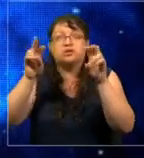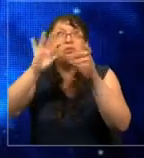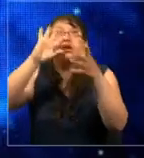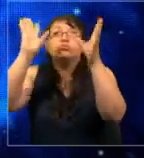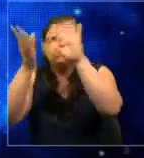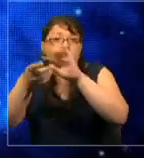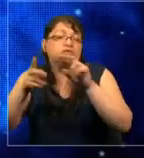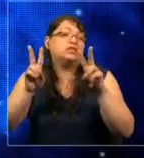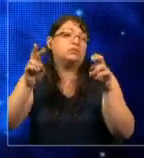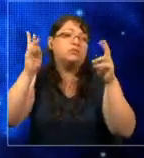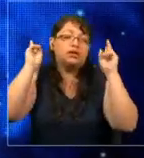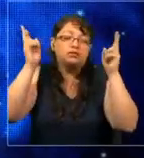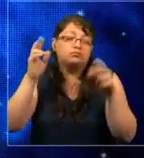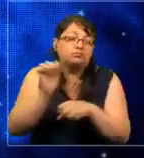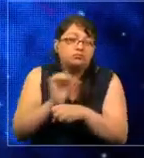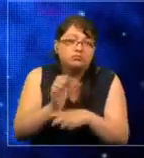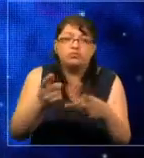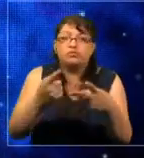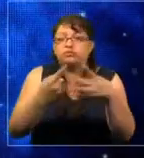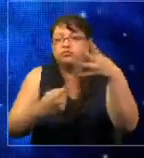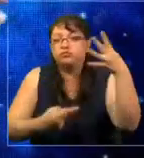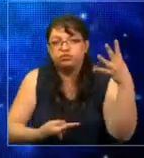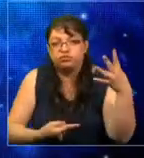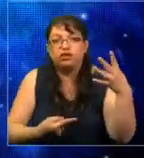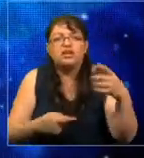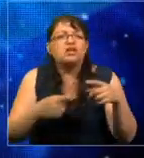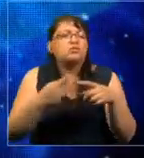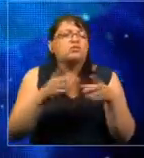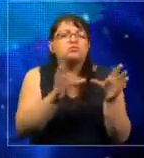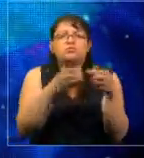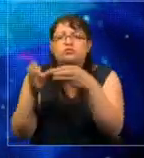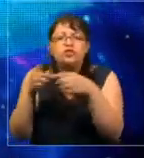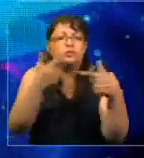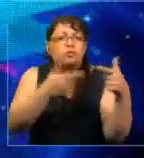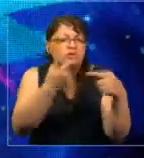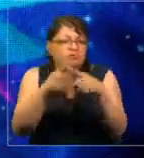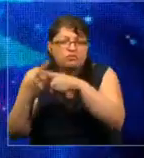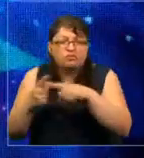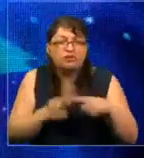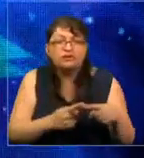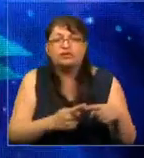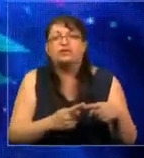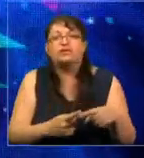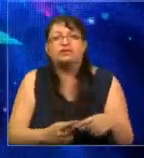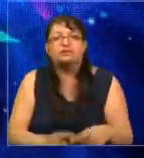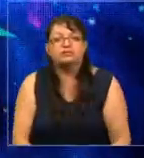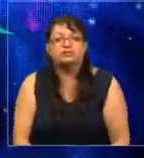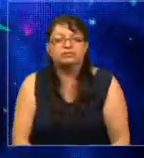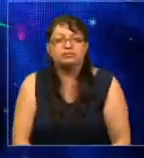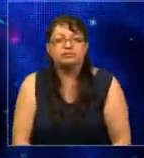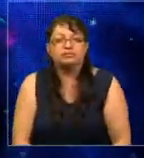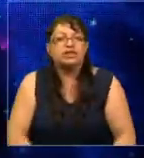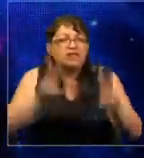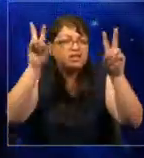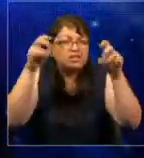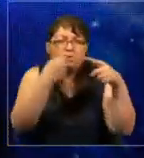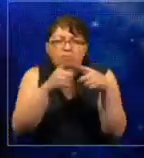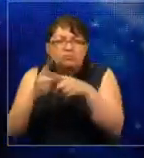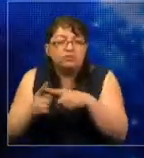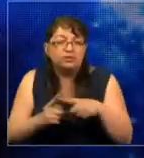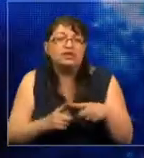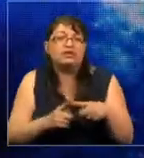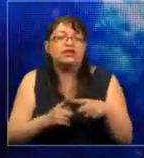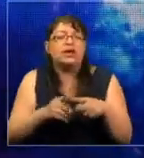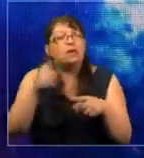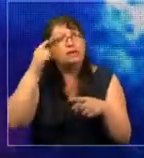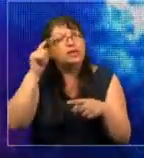transporte, de todo color de partido político, de todo tipo de asunto importante